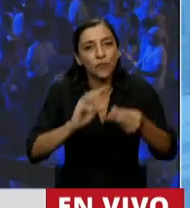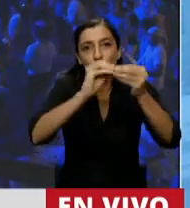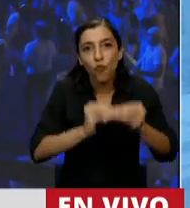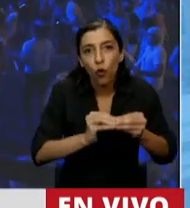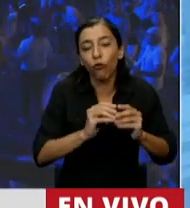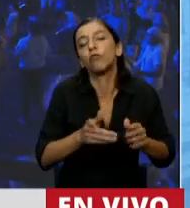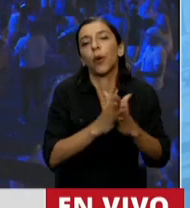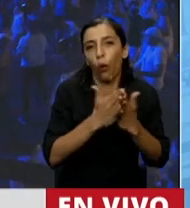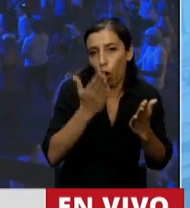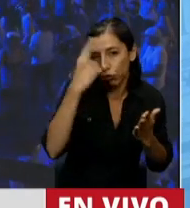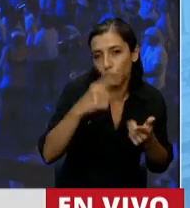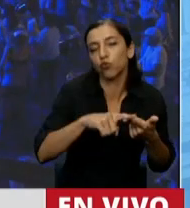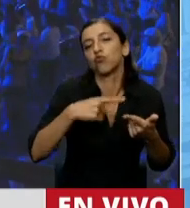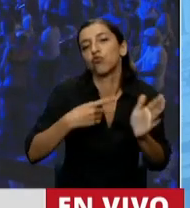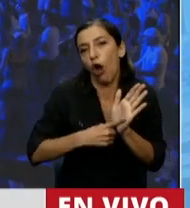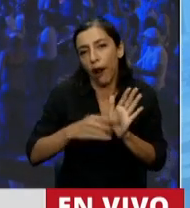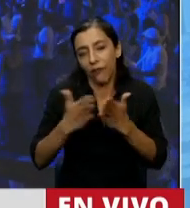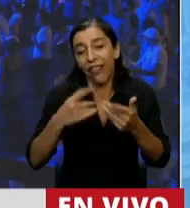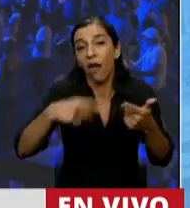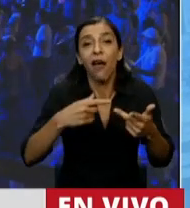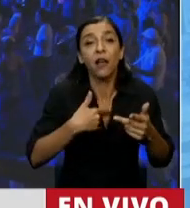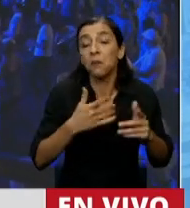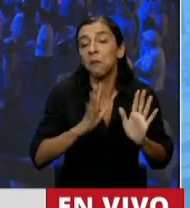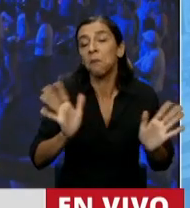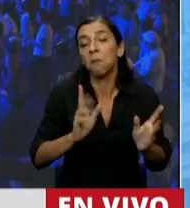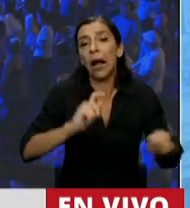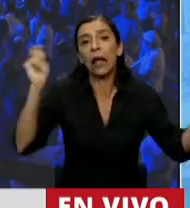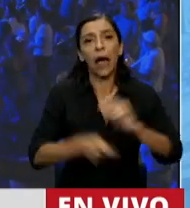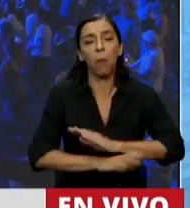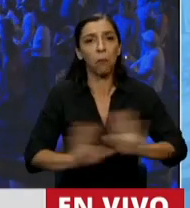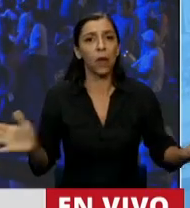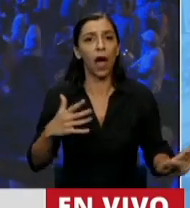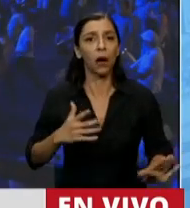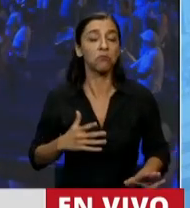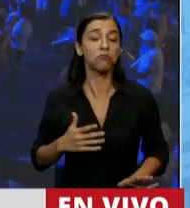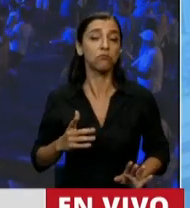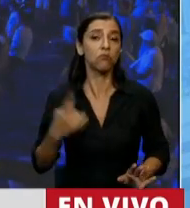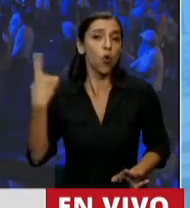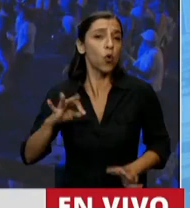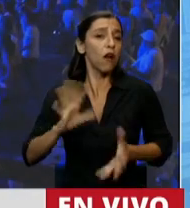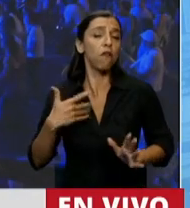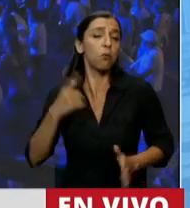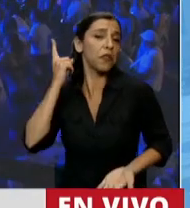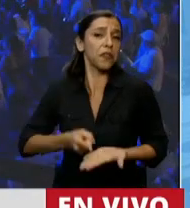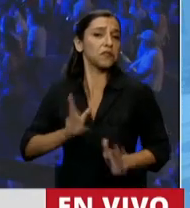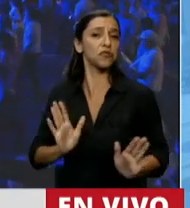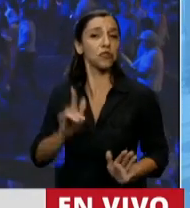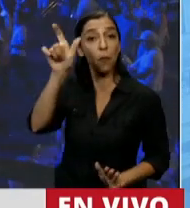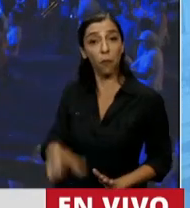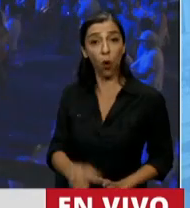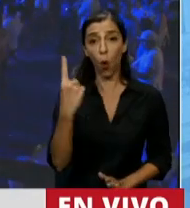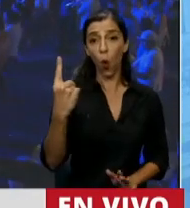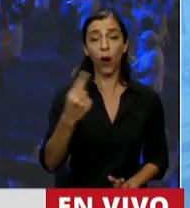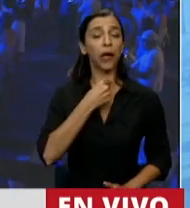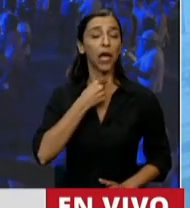textos constitucionales vigentes para sustituirlo por la sola decisión de una persona. El